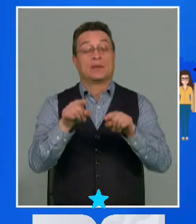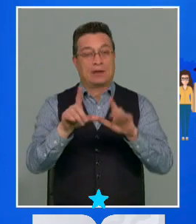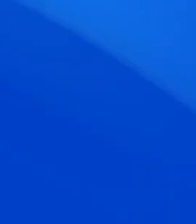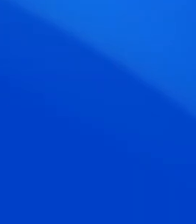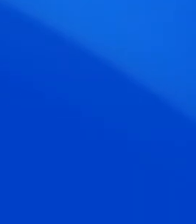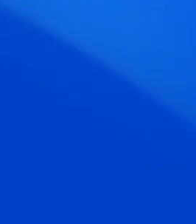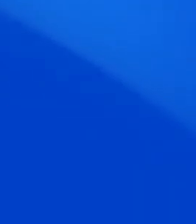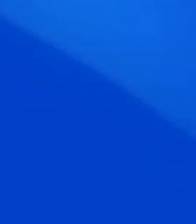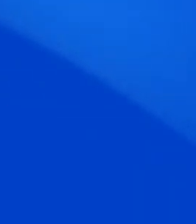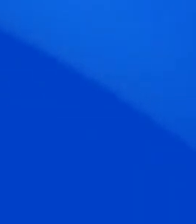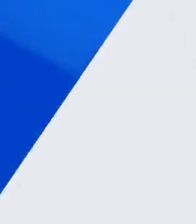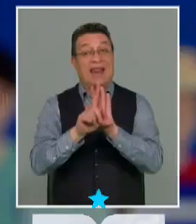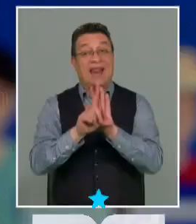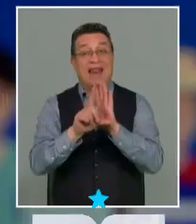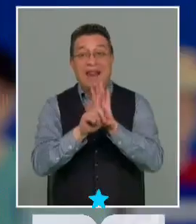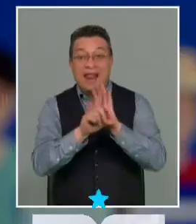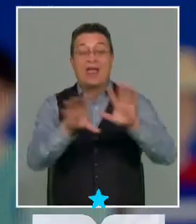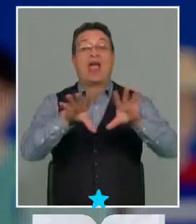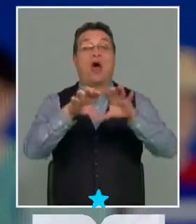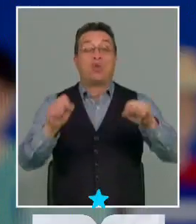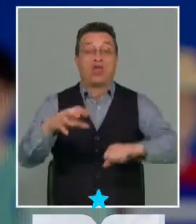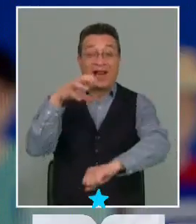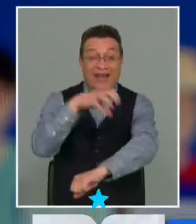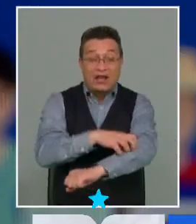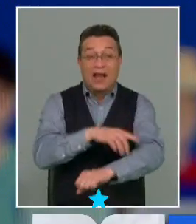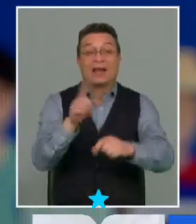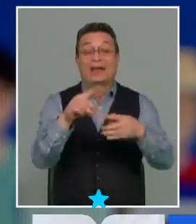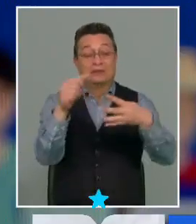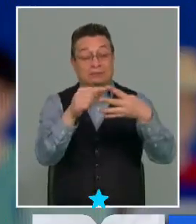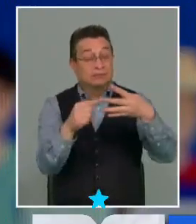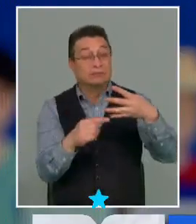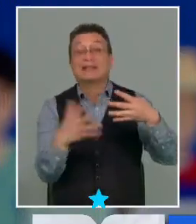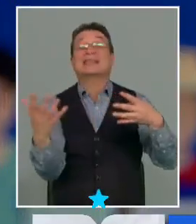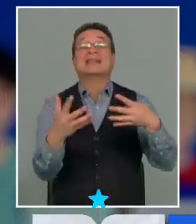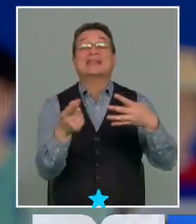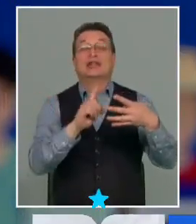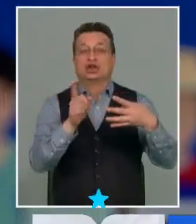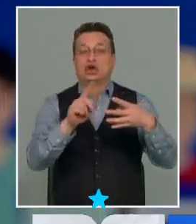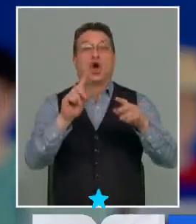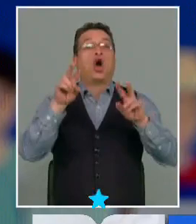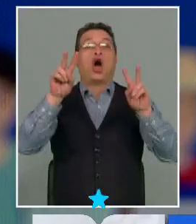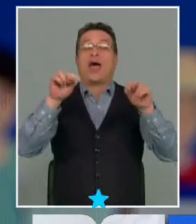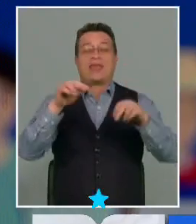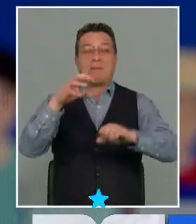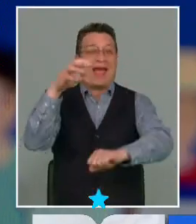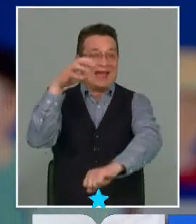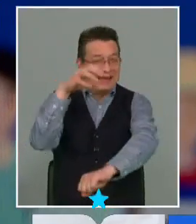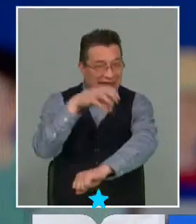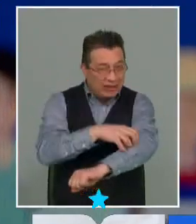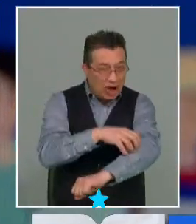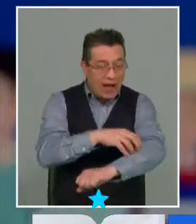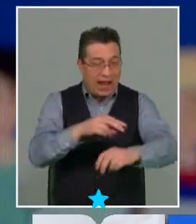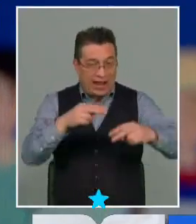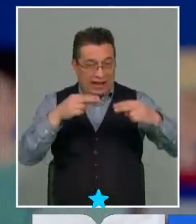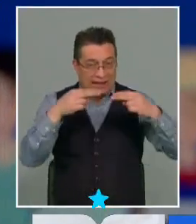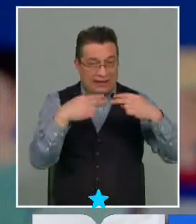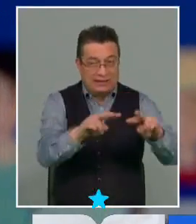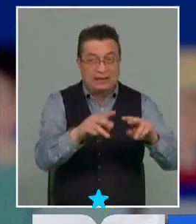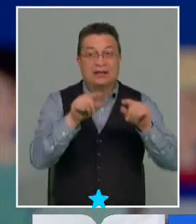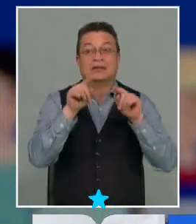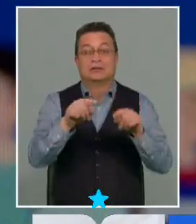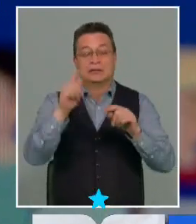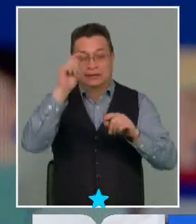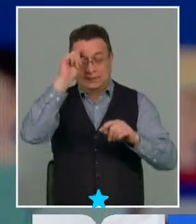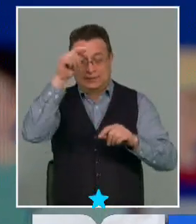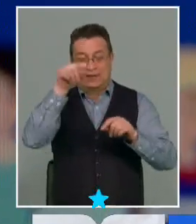acuerdo regional son aquellas que no tienen que ver necesariamente con los temas regionales, concretando